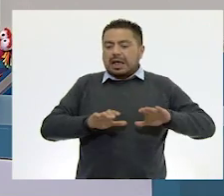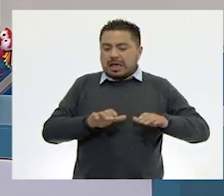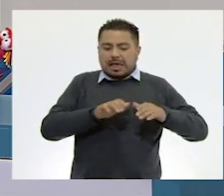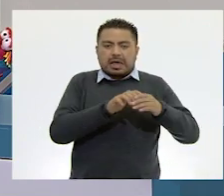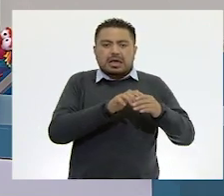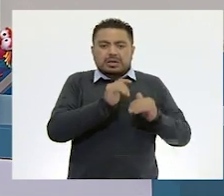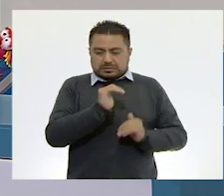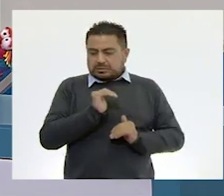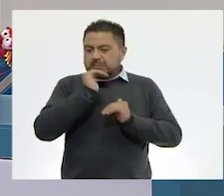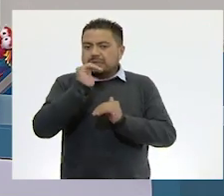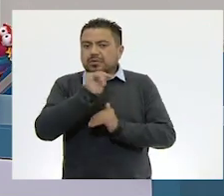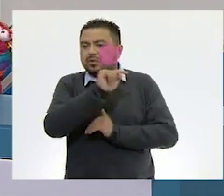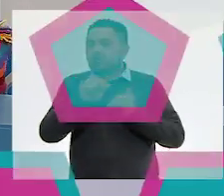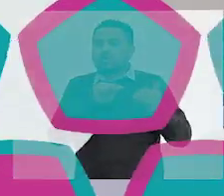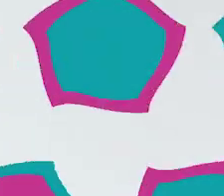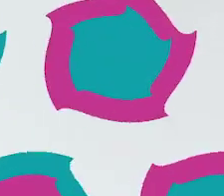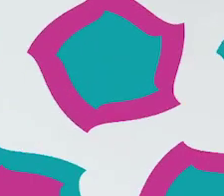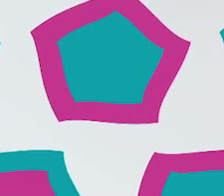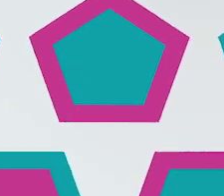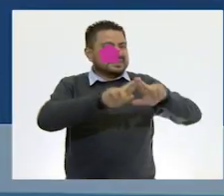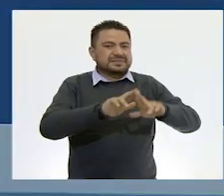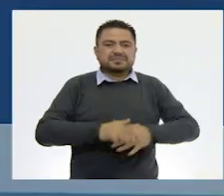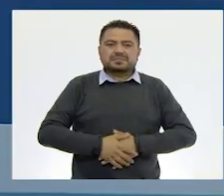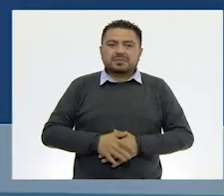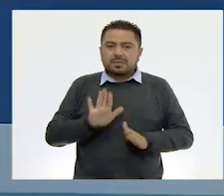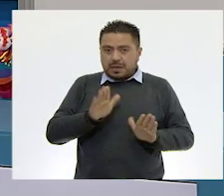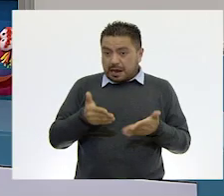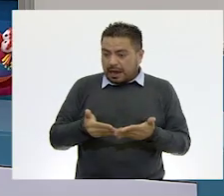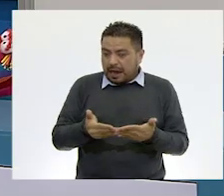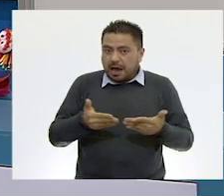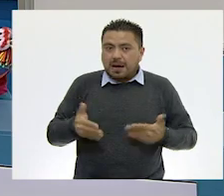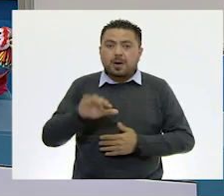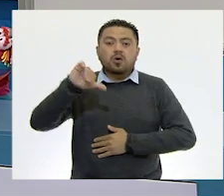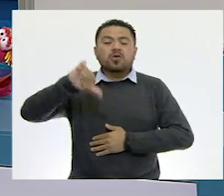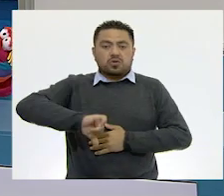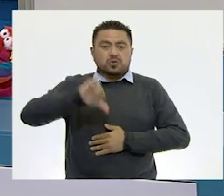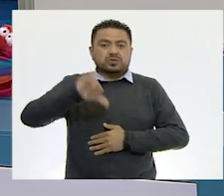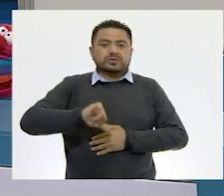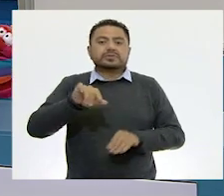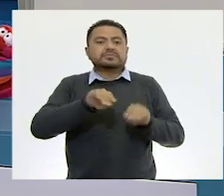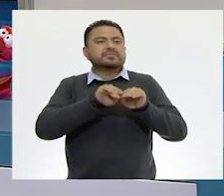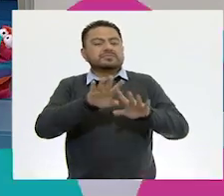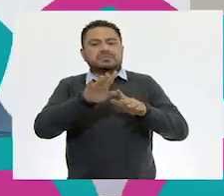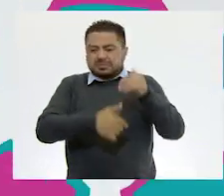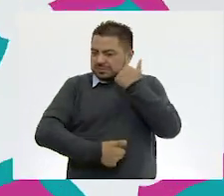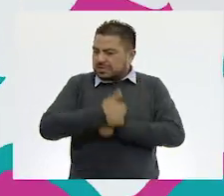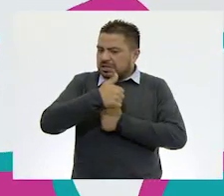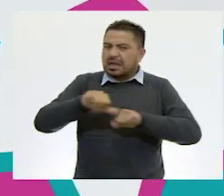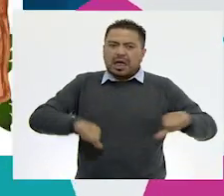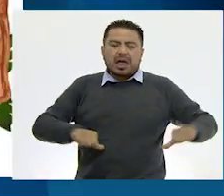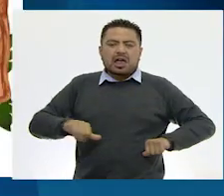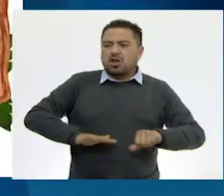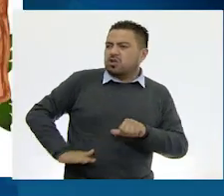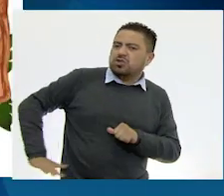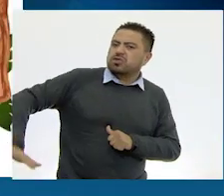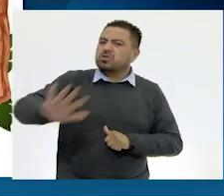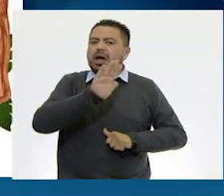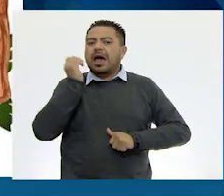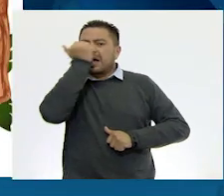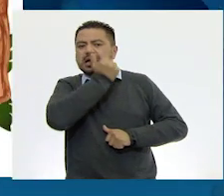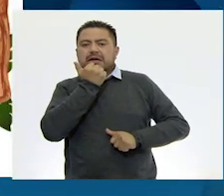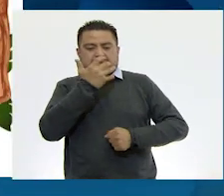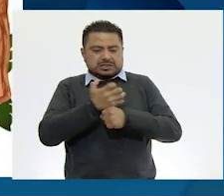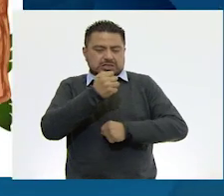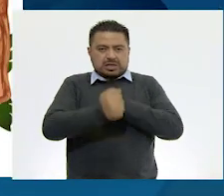cierto punto de otros ecosistemas. Ahora es momento de lanzar un reto a todos los estudiantes de quinto grado.